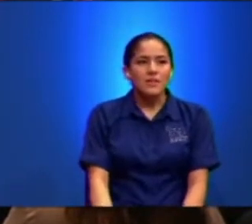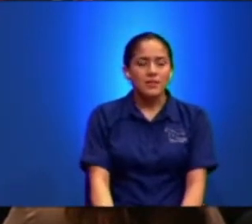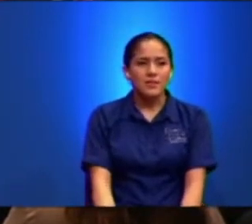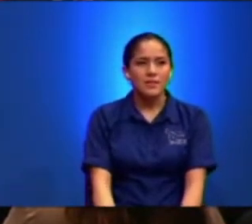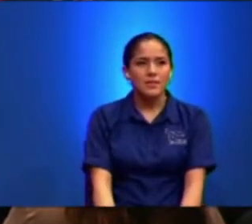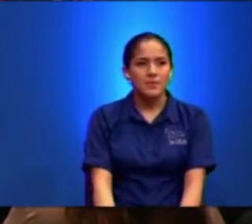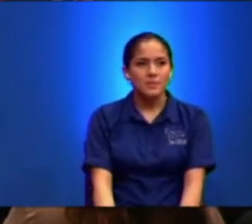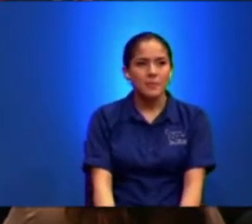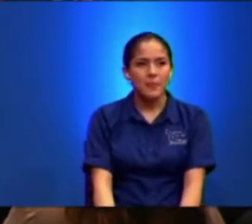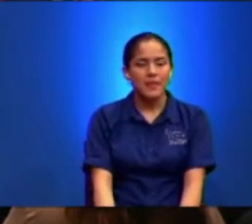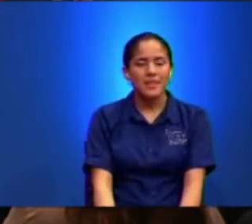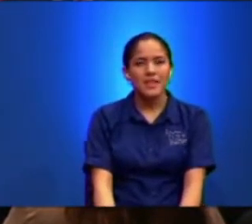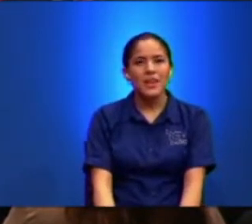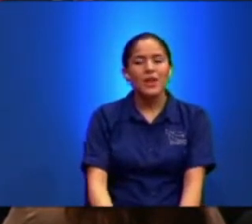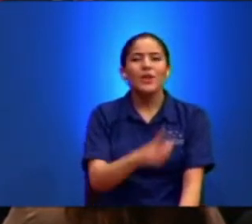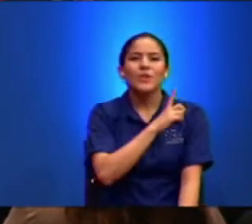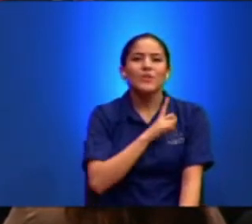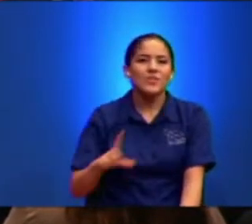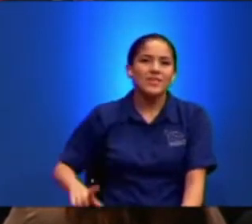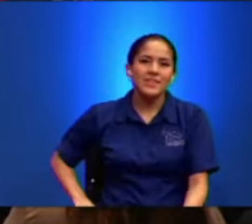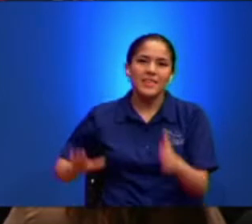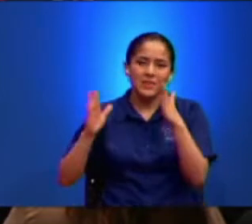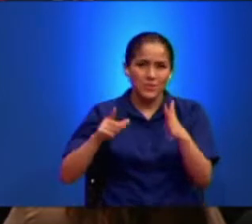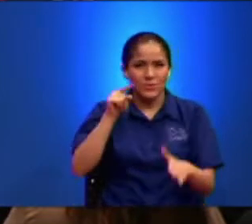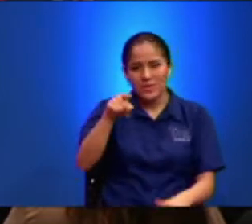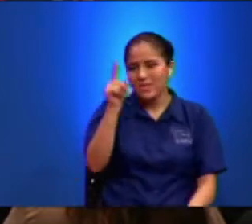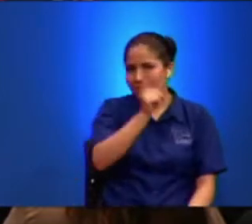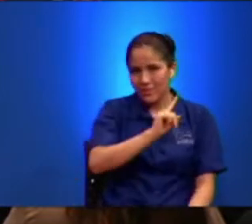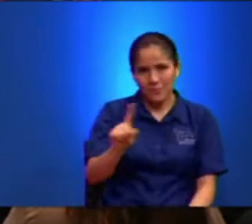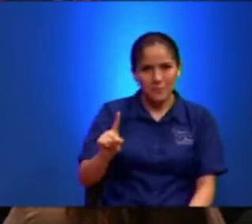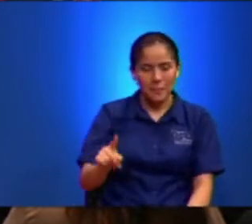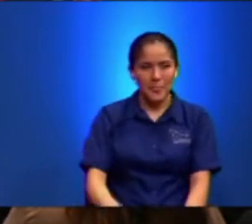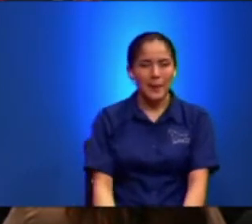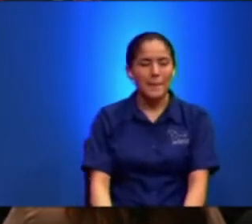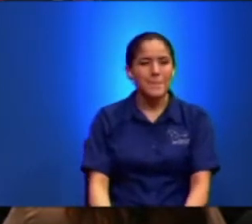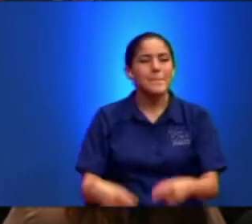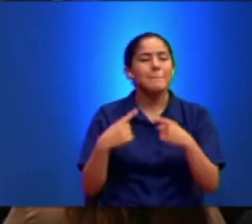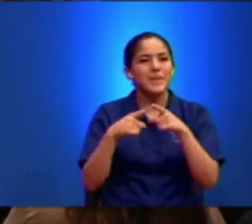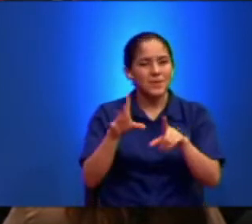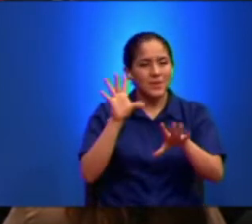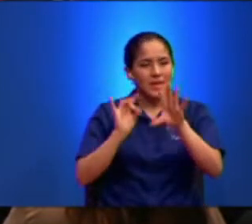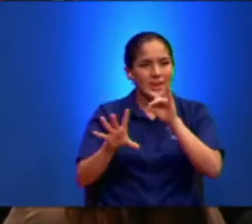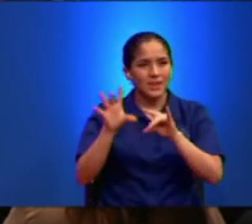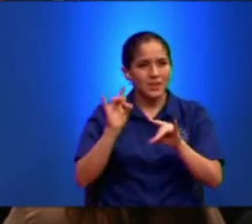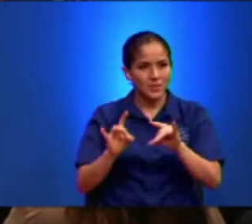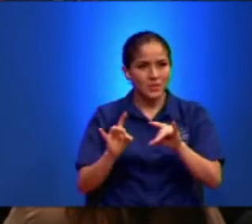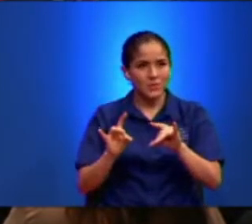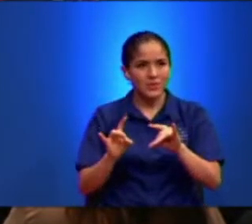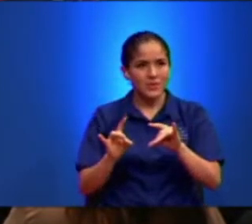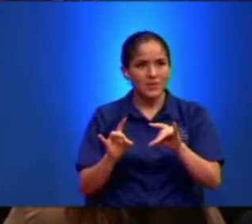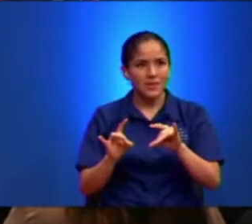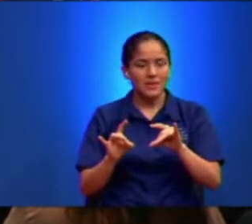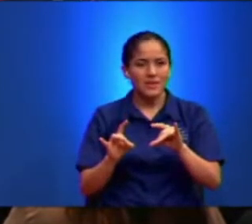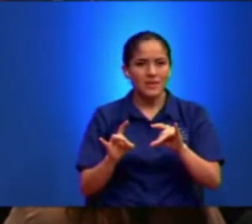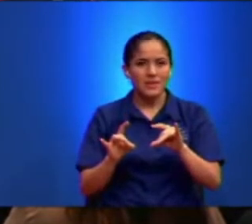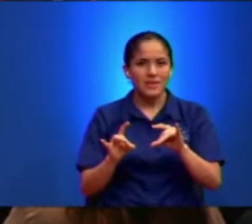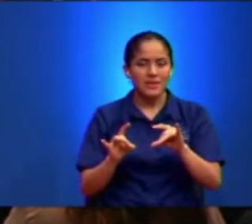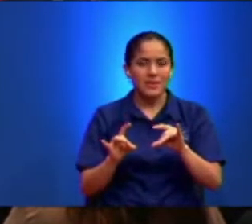No Usted Va No Usted Pero Algunos Parecen Talibanes